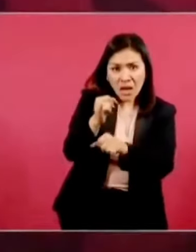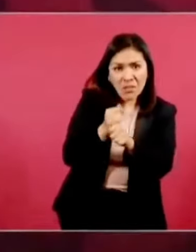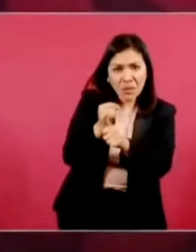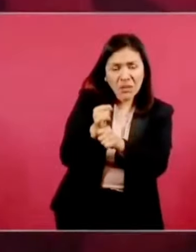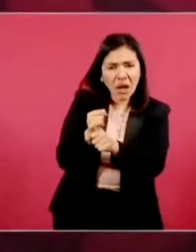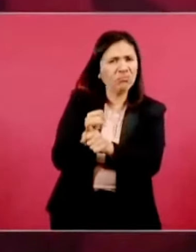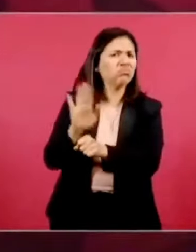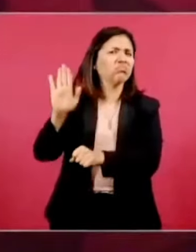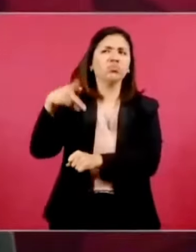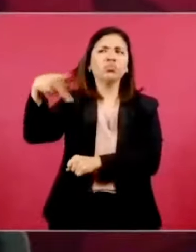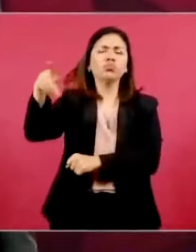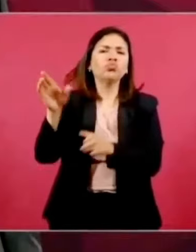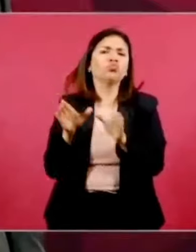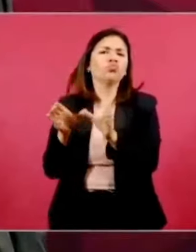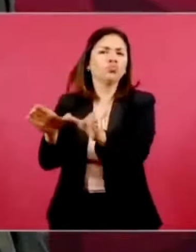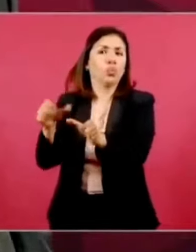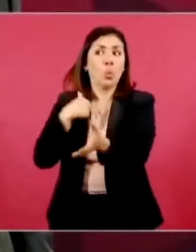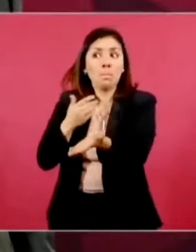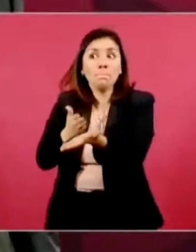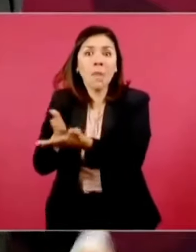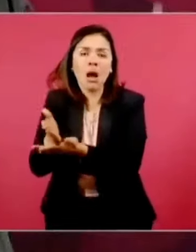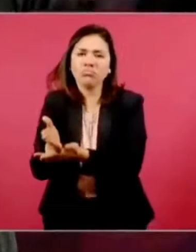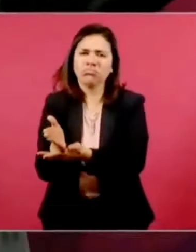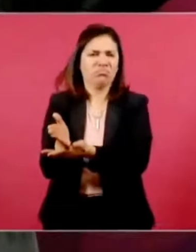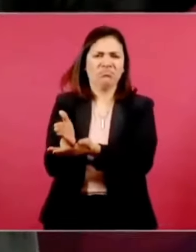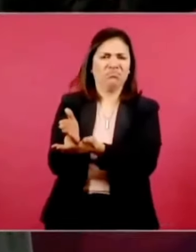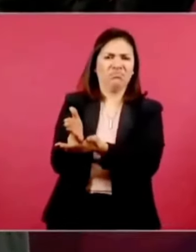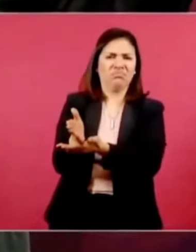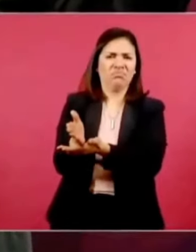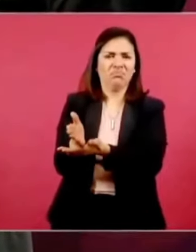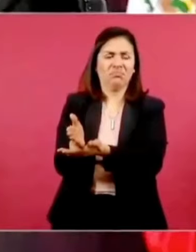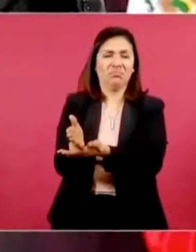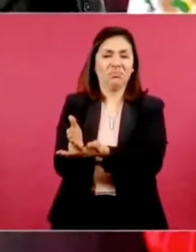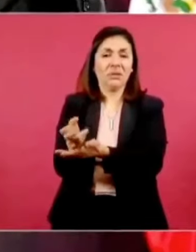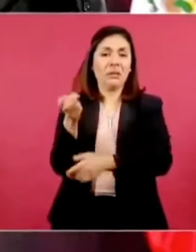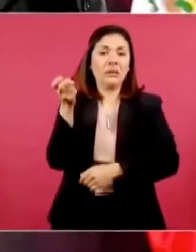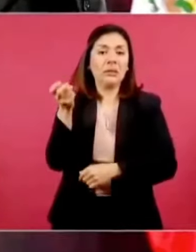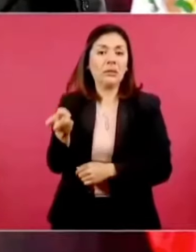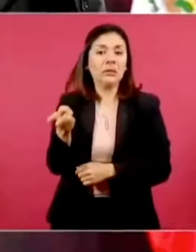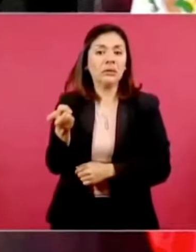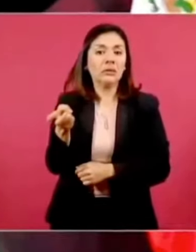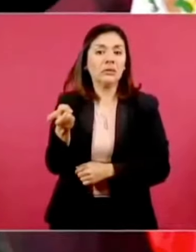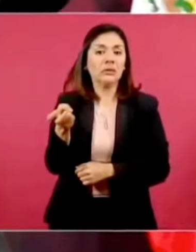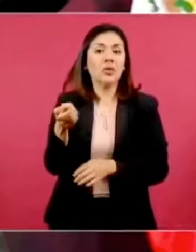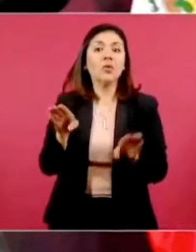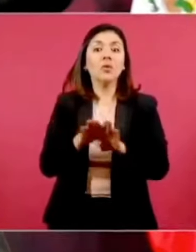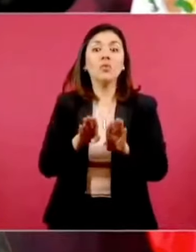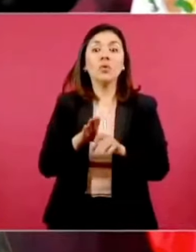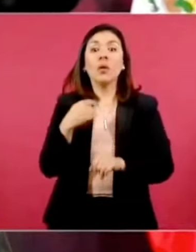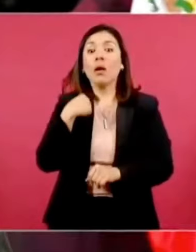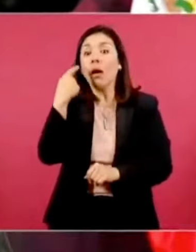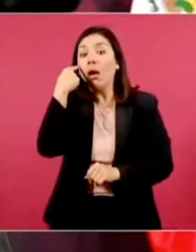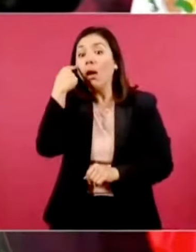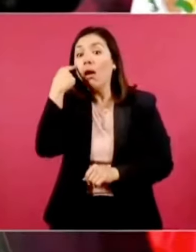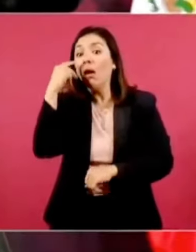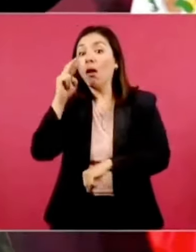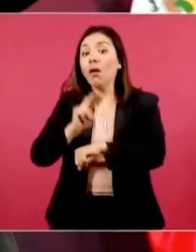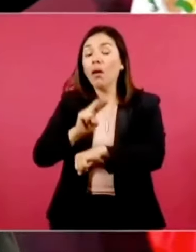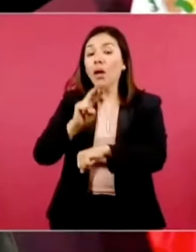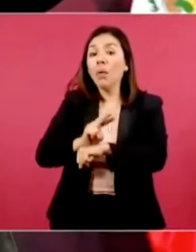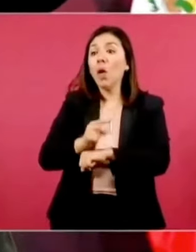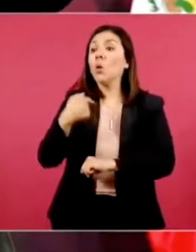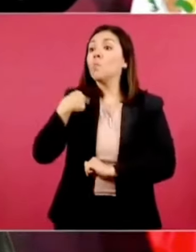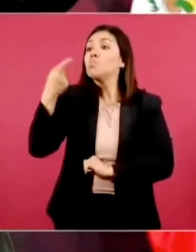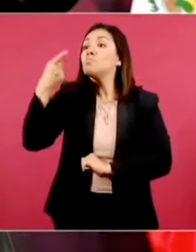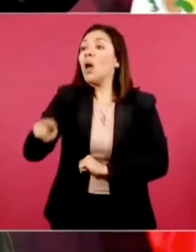meto a estar dando